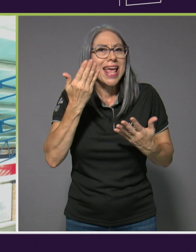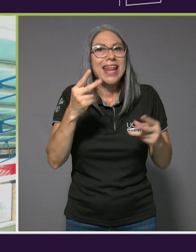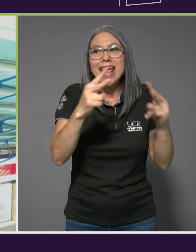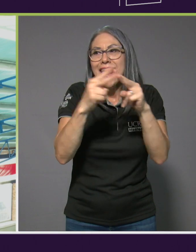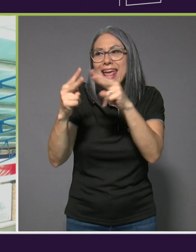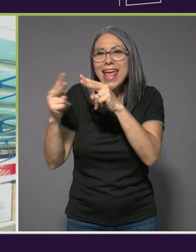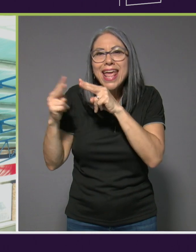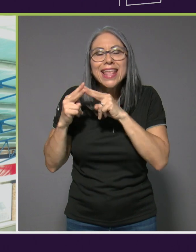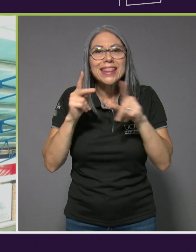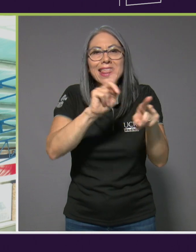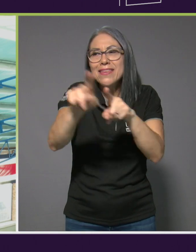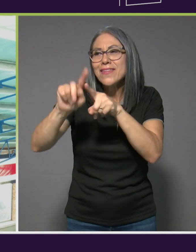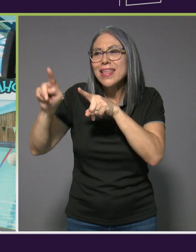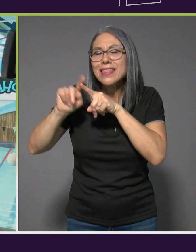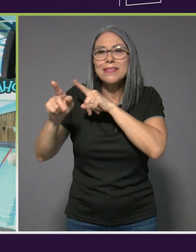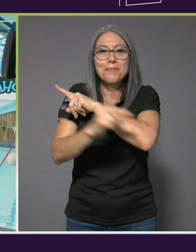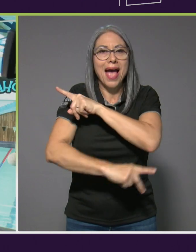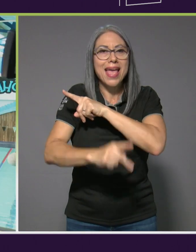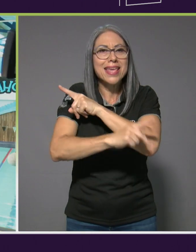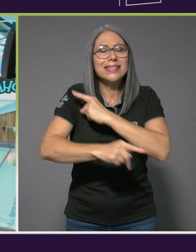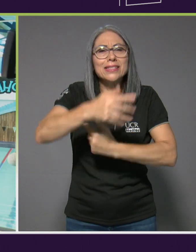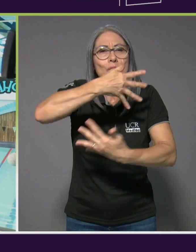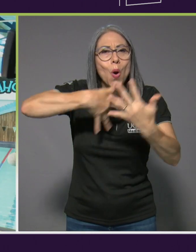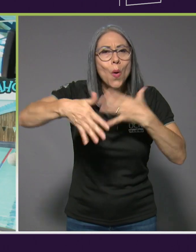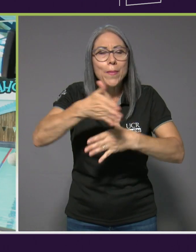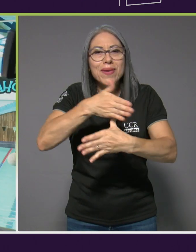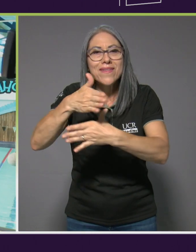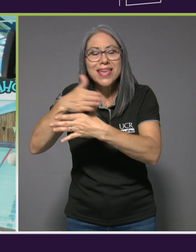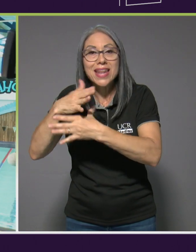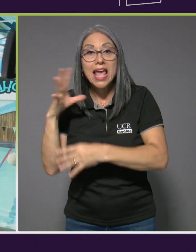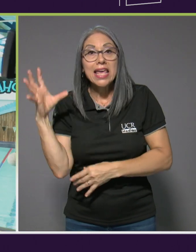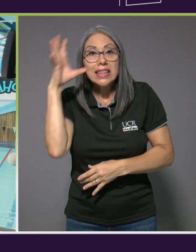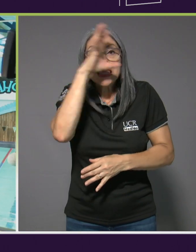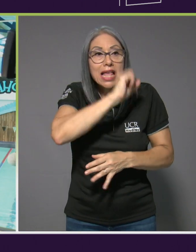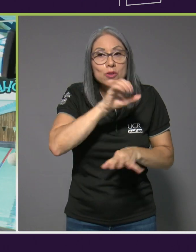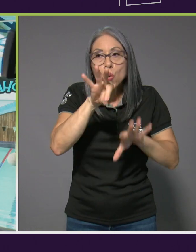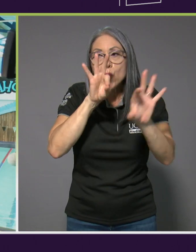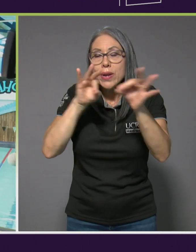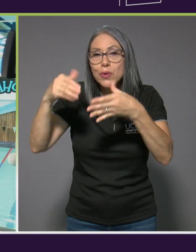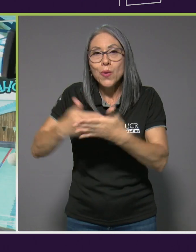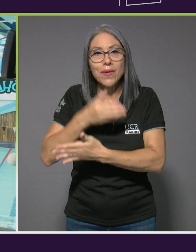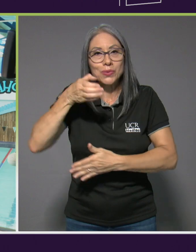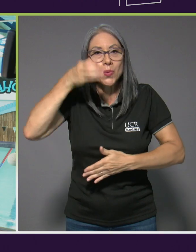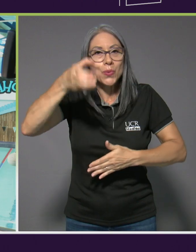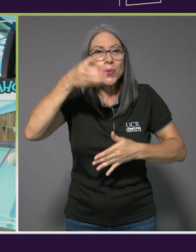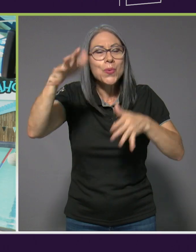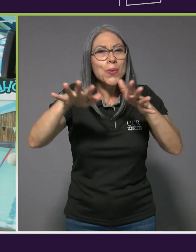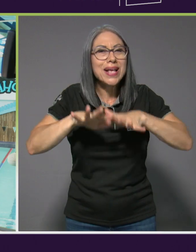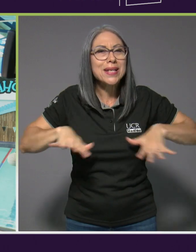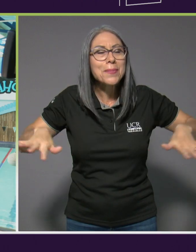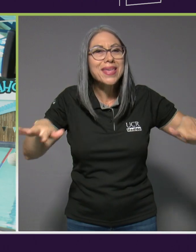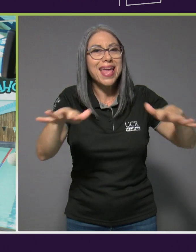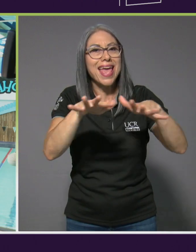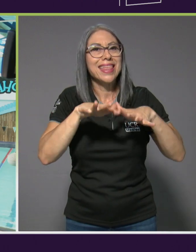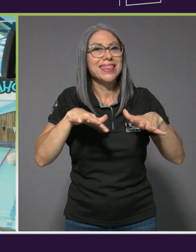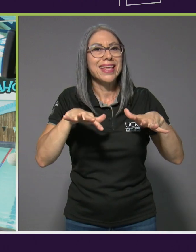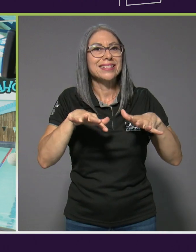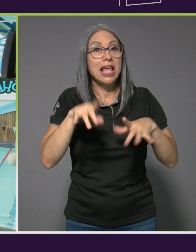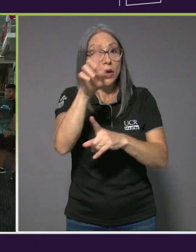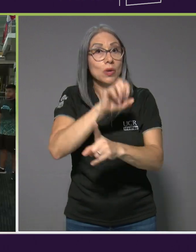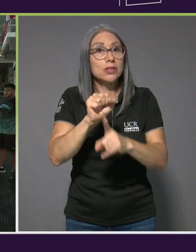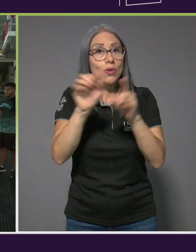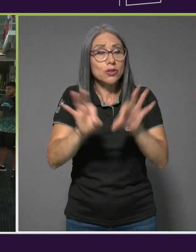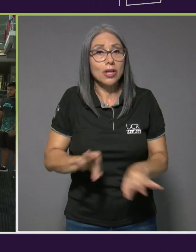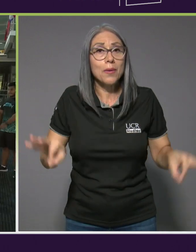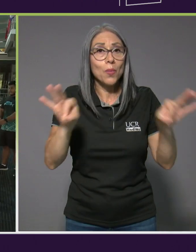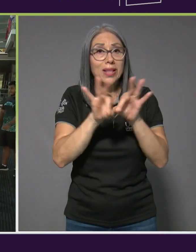gente de otros países, convivir. Todo lo que es descubrir nuevas culturas, ambientes y más en una situación tan importante como